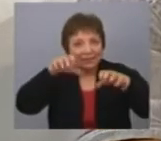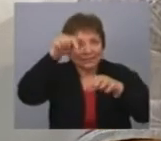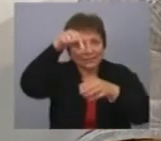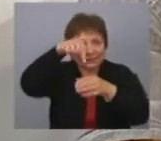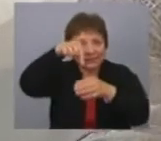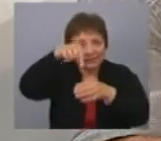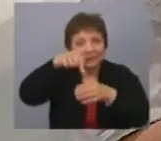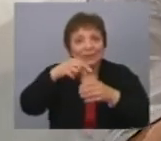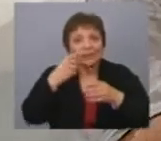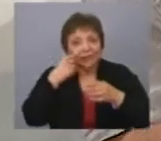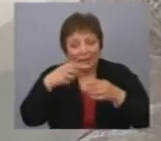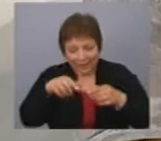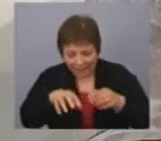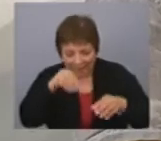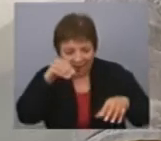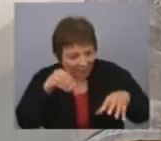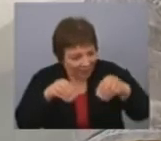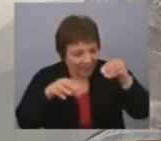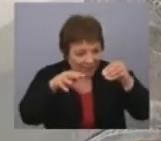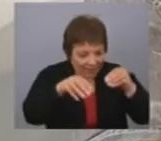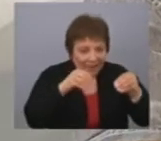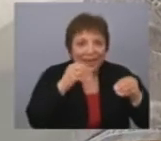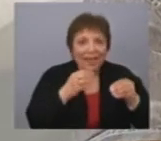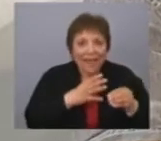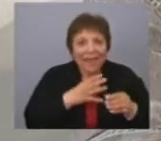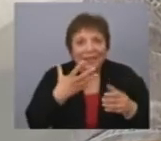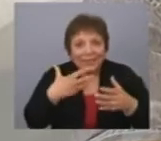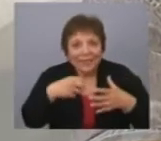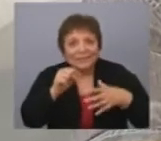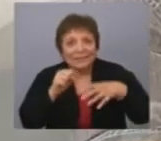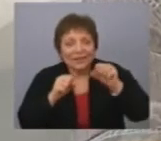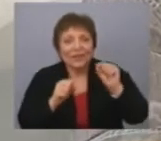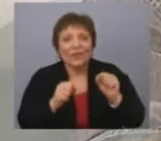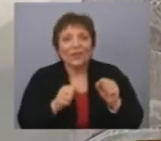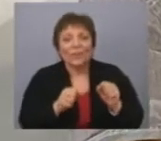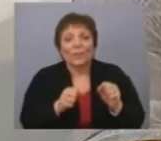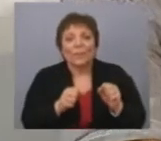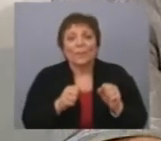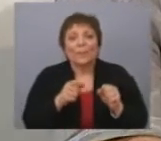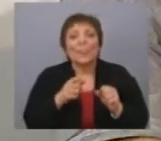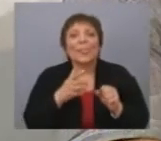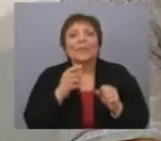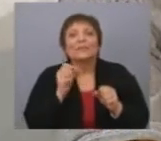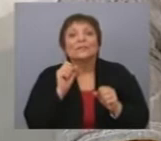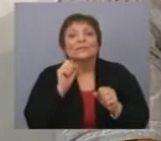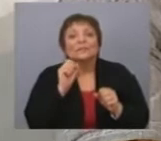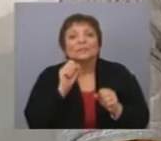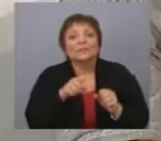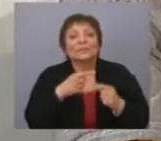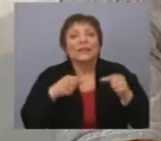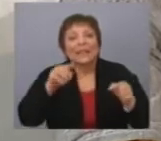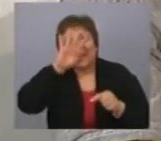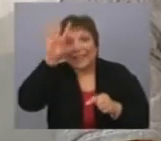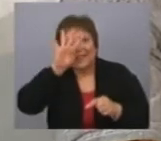y va encontrando realmente los restos y las estructuras esas que los